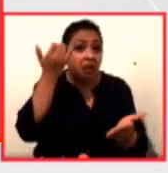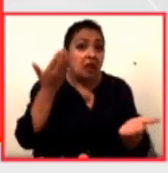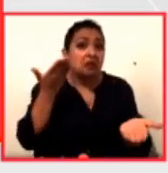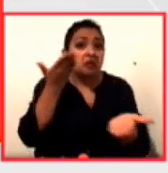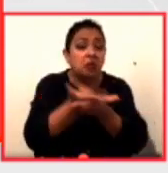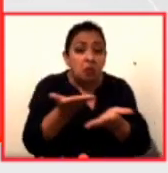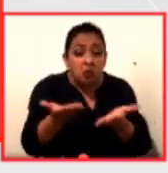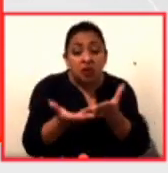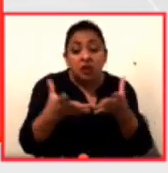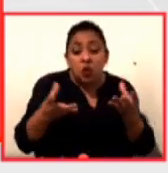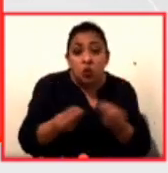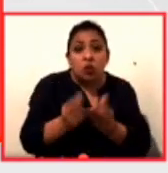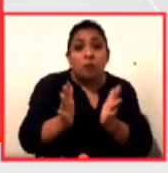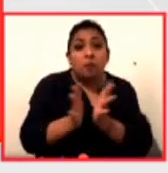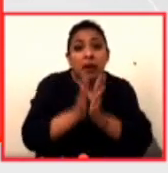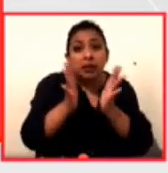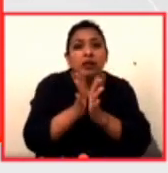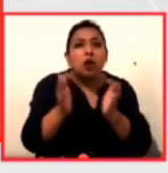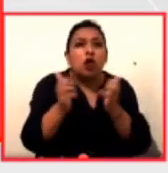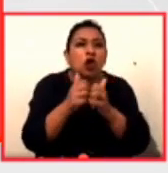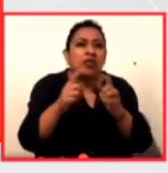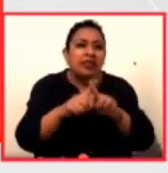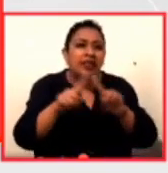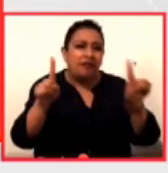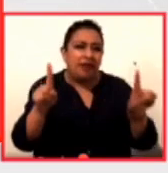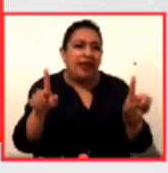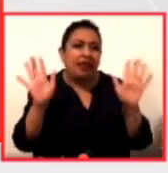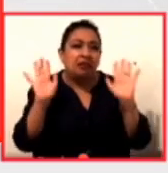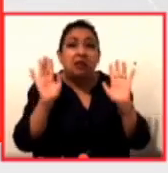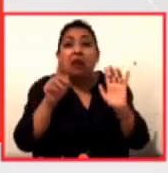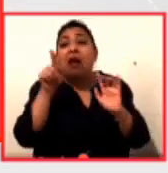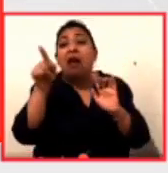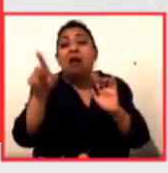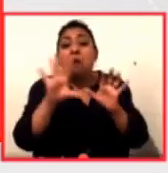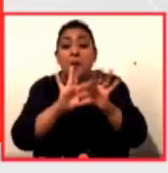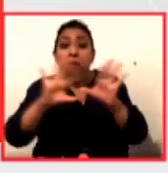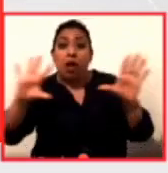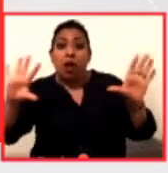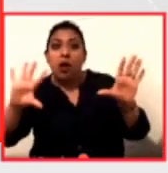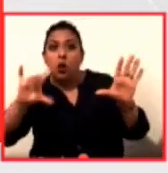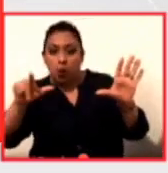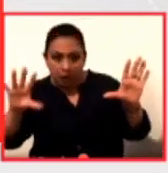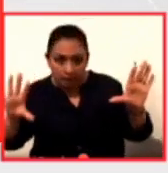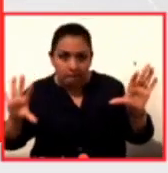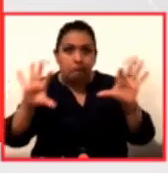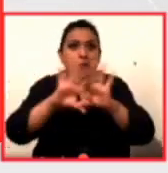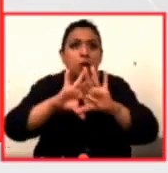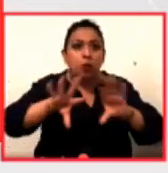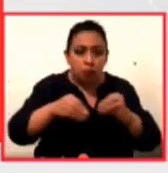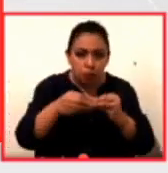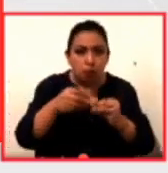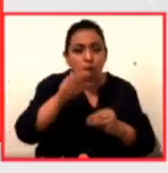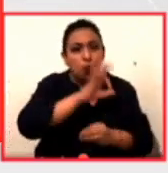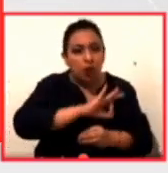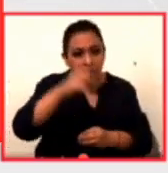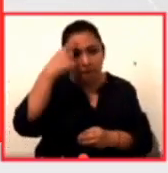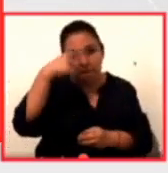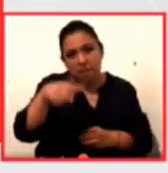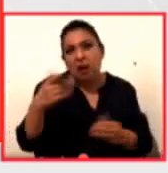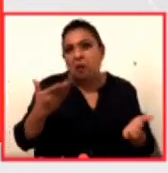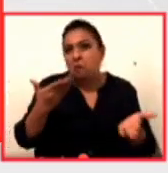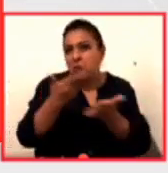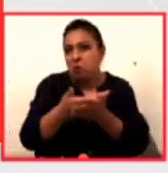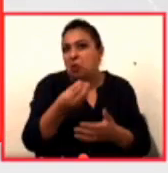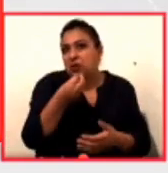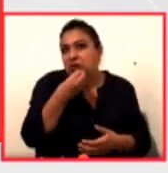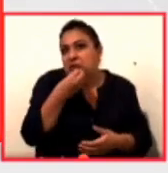con medios distintos que están por ahí a lo mejor sueltos y que podrían reunirse para crear pues algo,